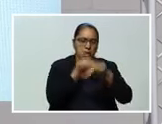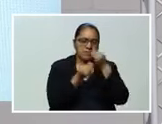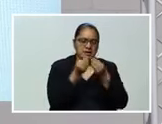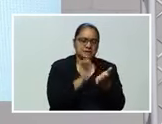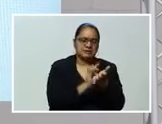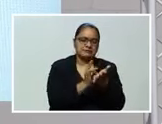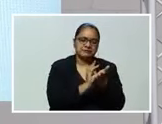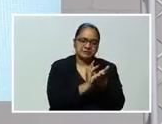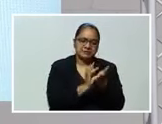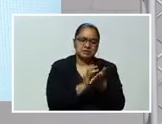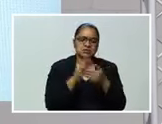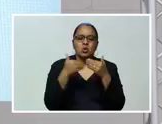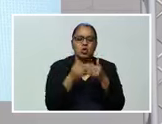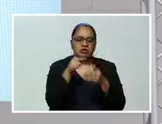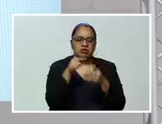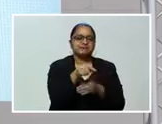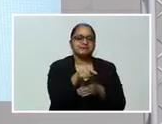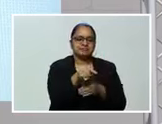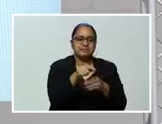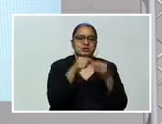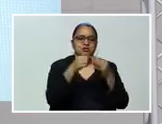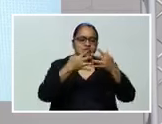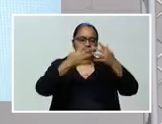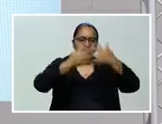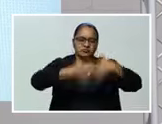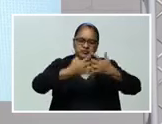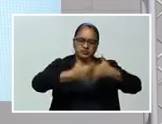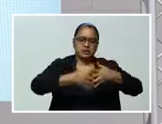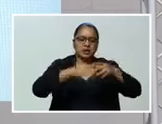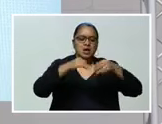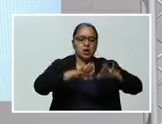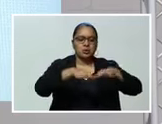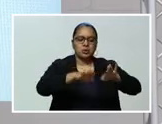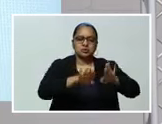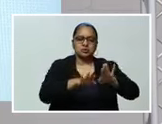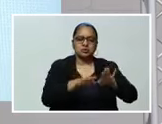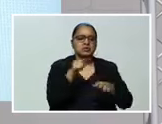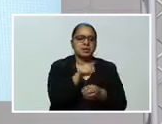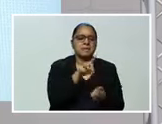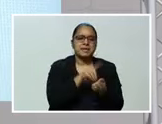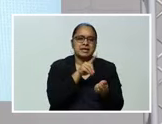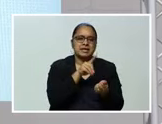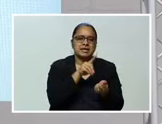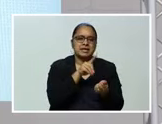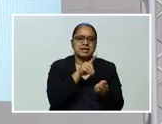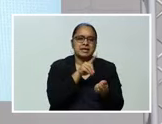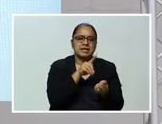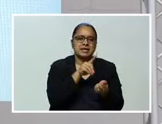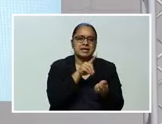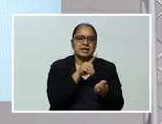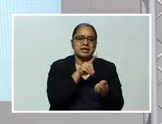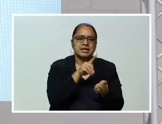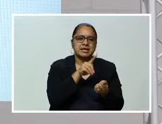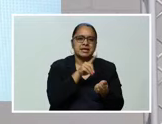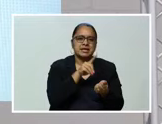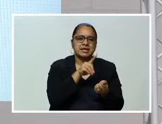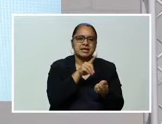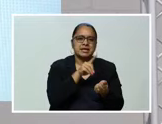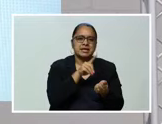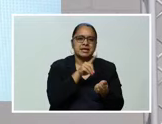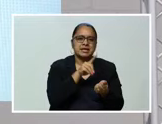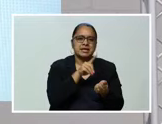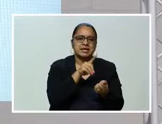farmacéuticos Todos los medicamentos O los insumos médicos Que necesitamos para atender Esta epidemia Ingresan por Cortés